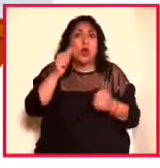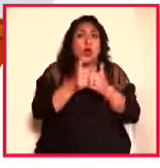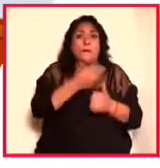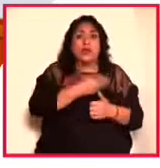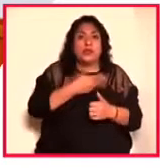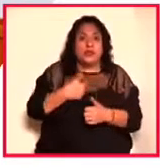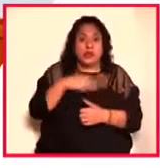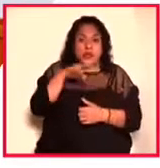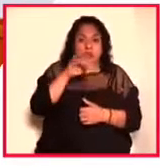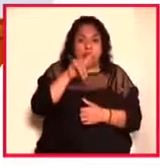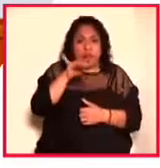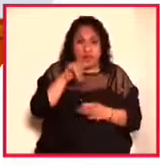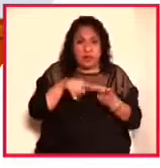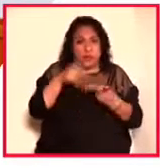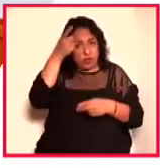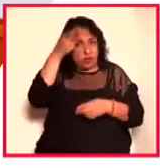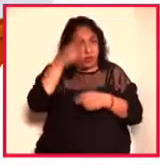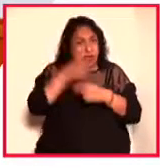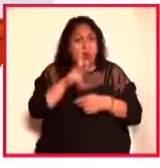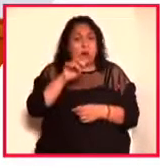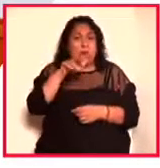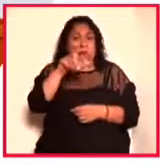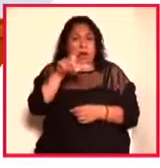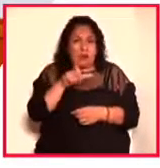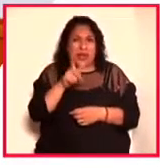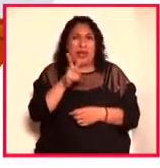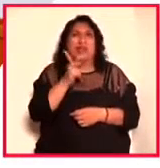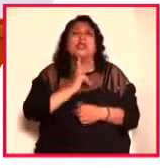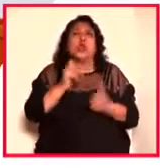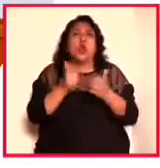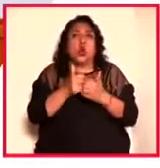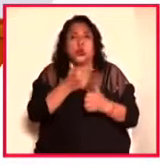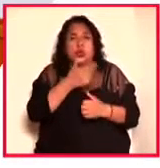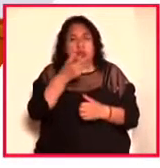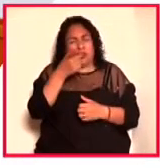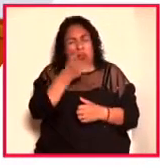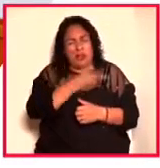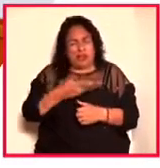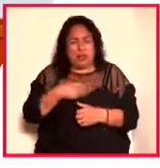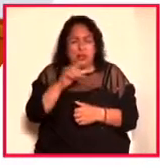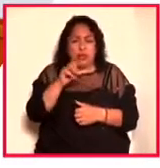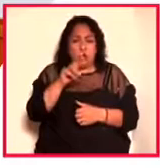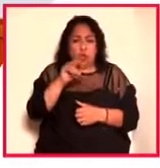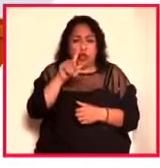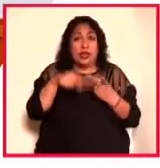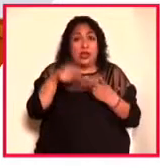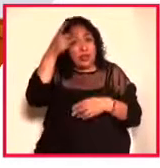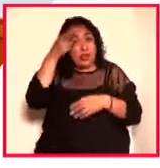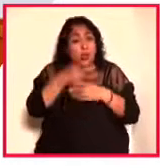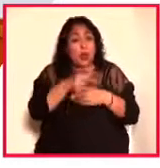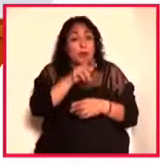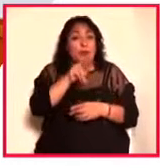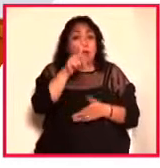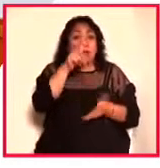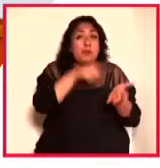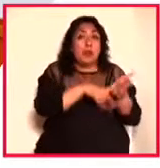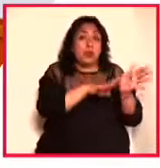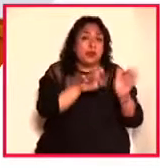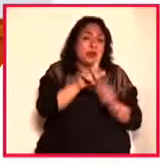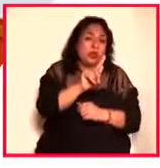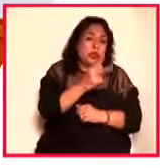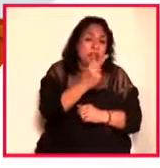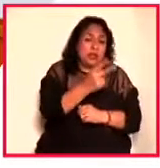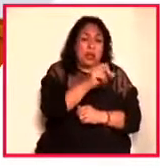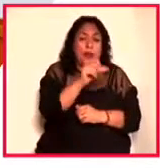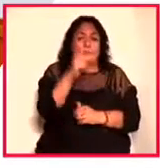de Pemex con Gustavo Díaz Ordaz. Y fue director del PRI entre 1972 y 1975.